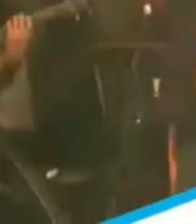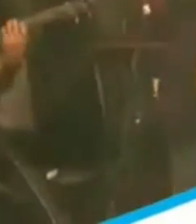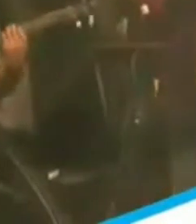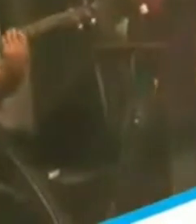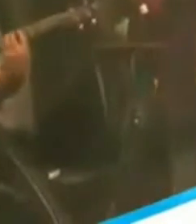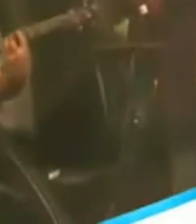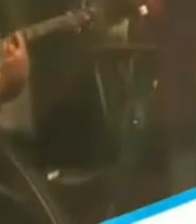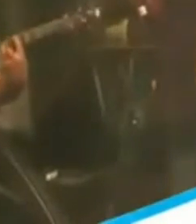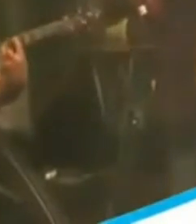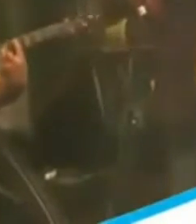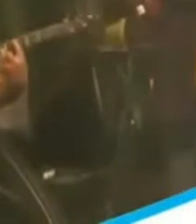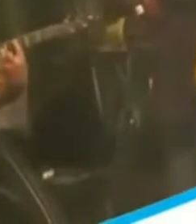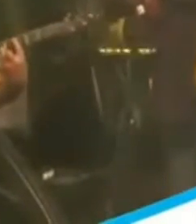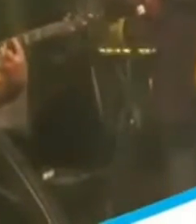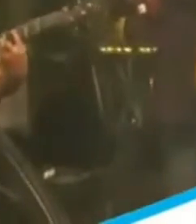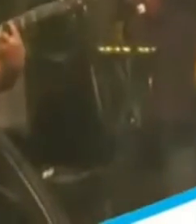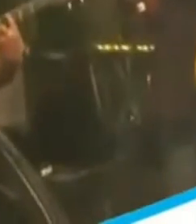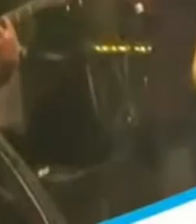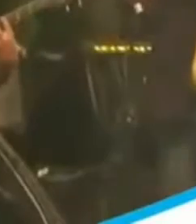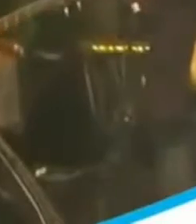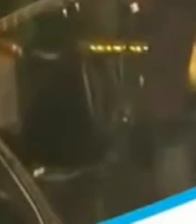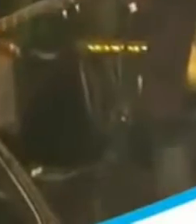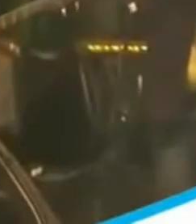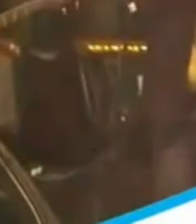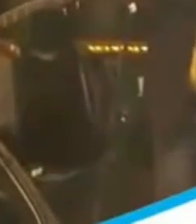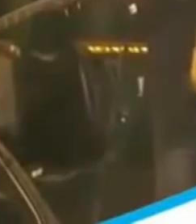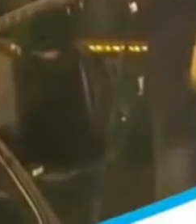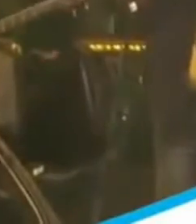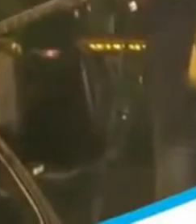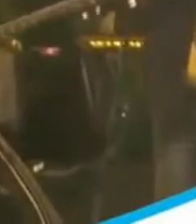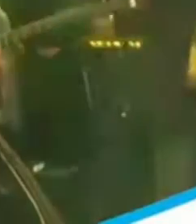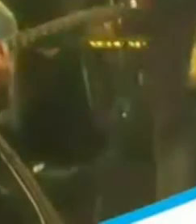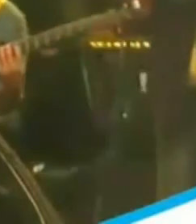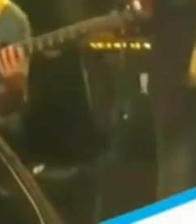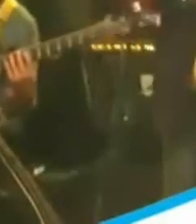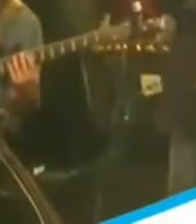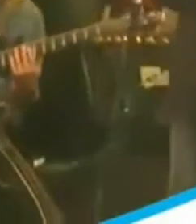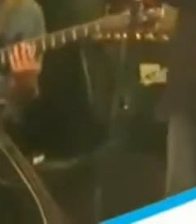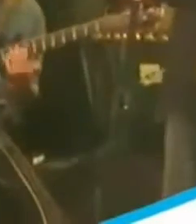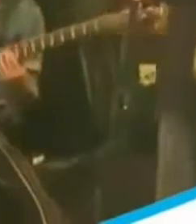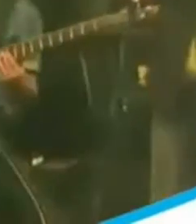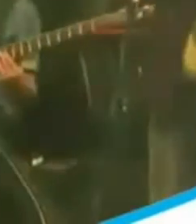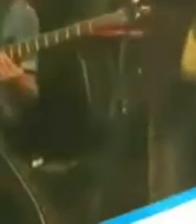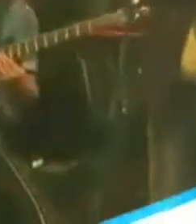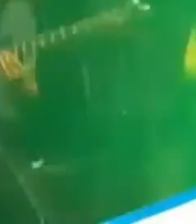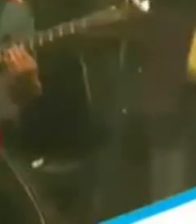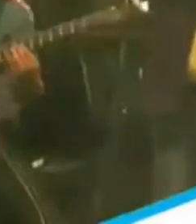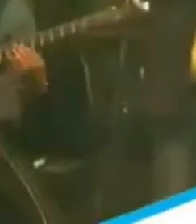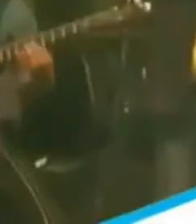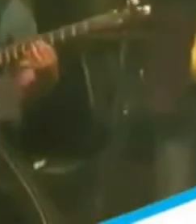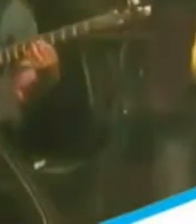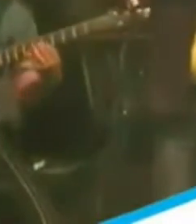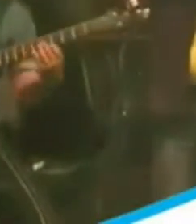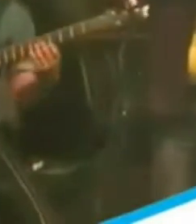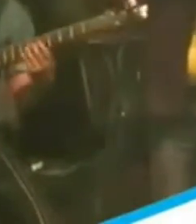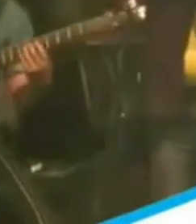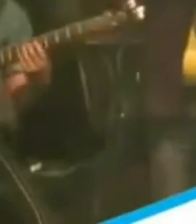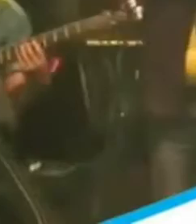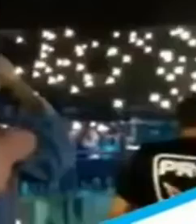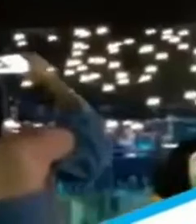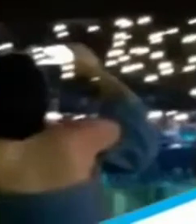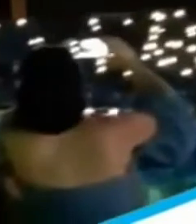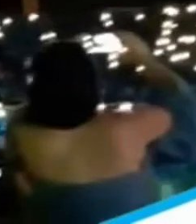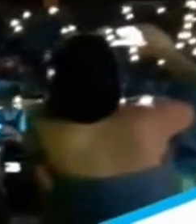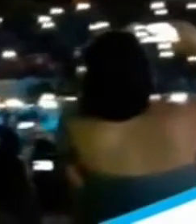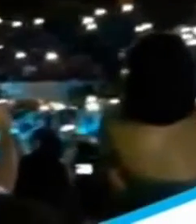homenajeados serán los gestores que hicieron posible su nacimiento y que con el paso de los años fue creciendo hasta convertirse en la insignia del